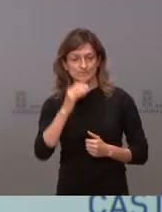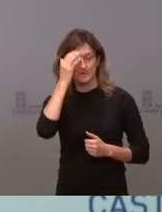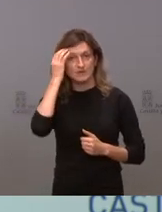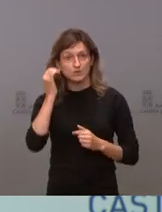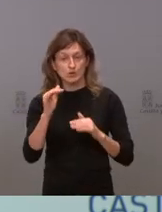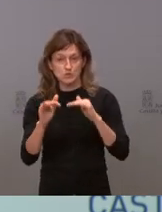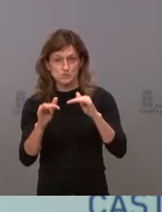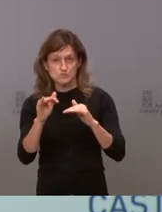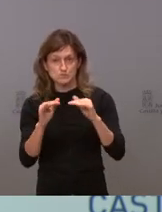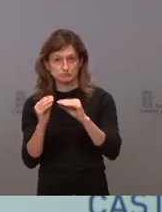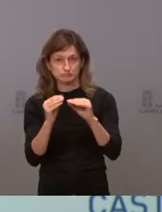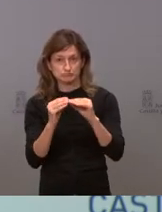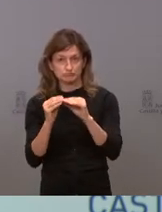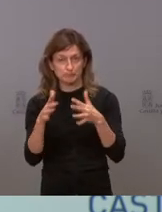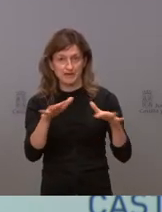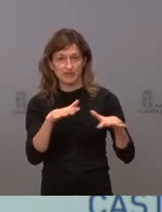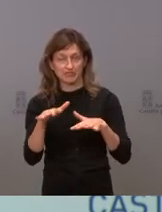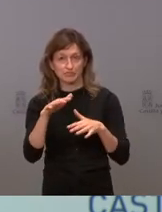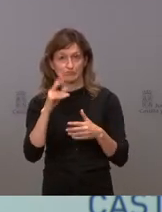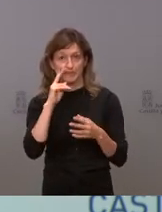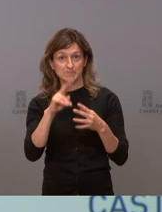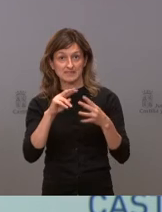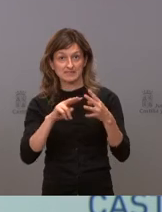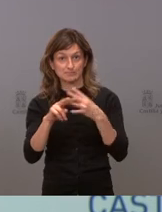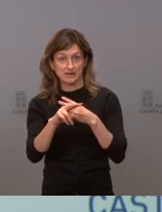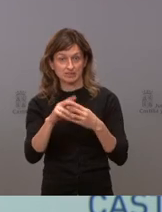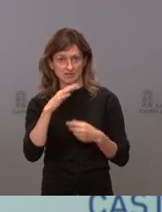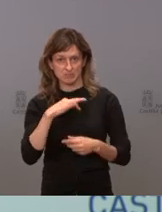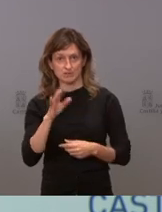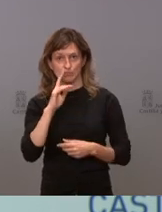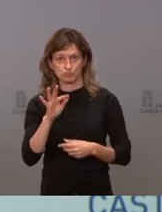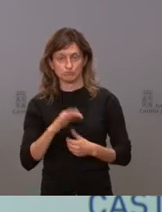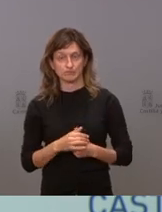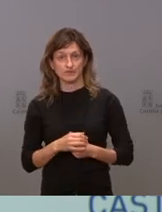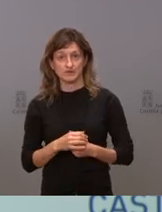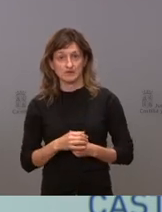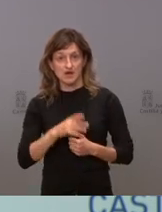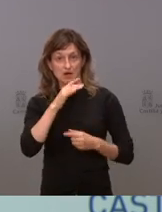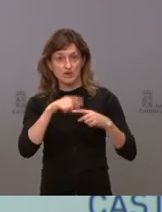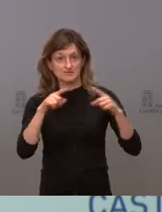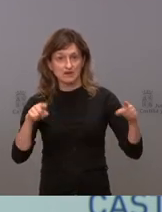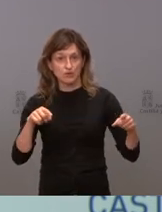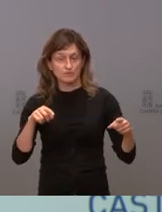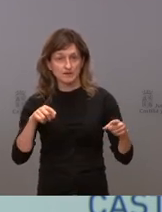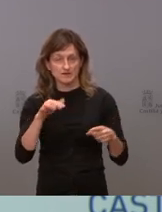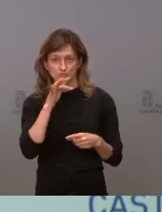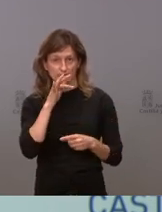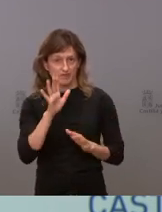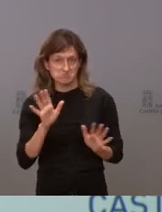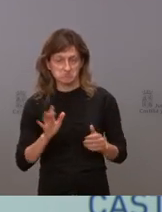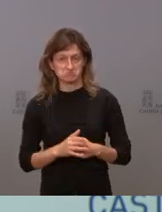homogéneos cualquiera que siga la página de transparencia lo puede ver pero desde luego en este momento no estamos en esa circunstancia